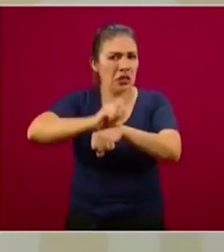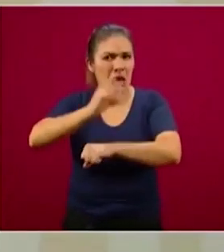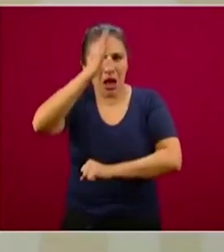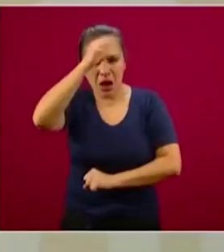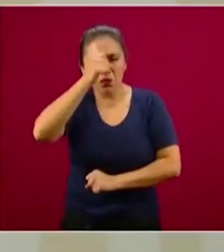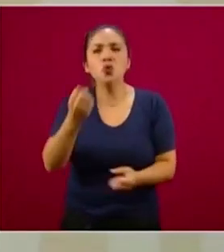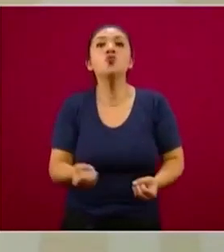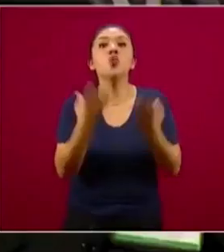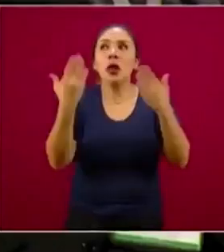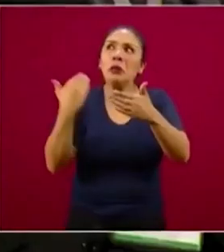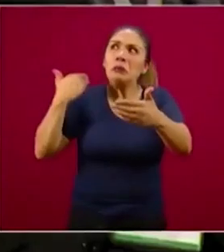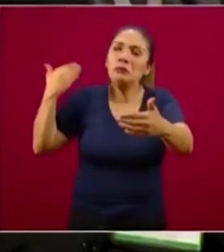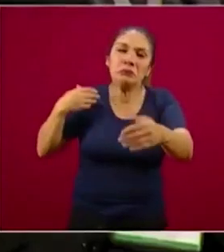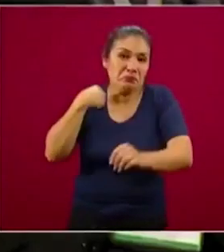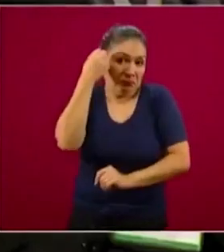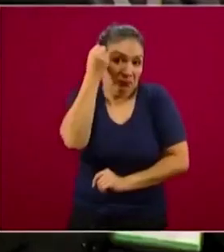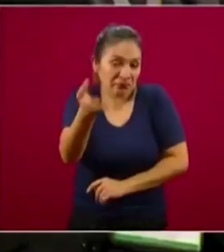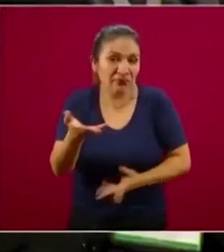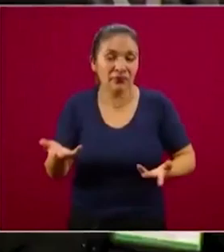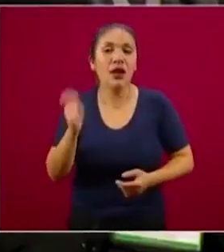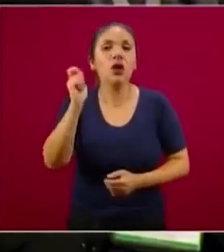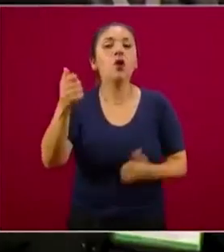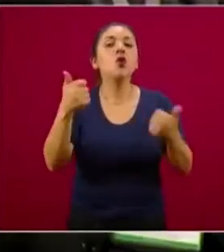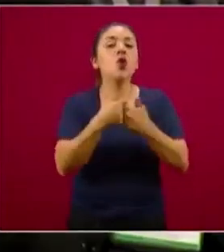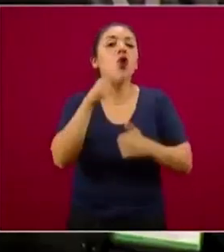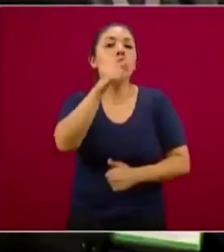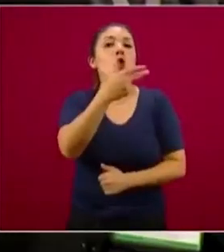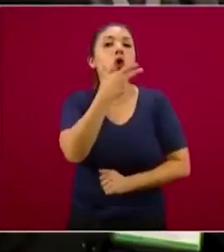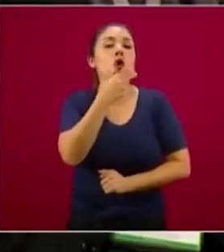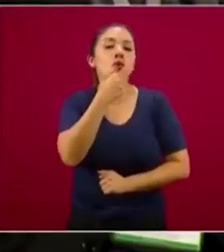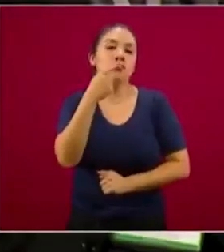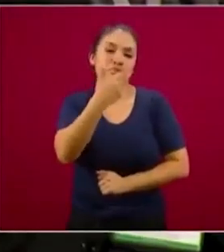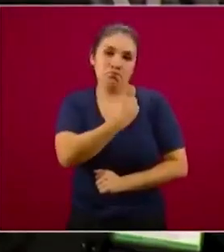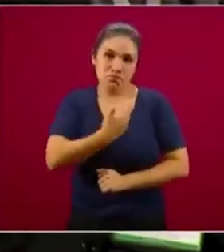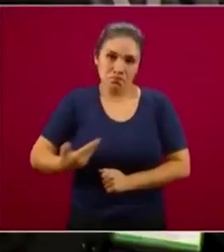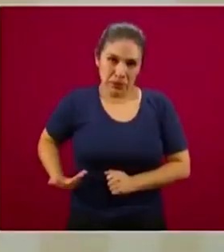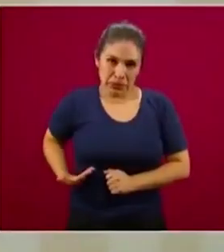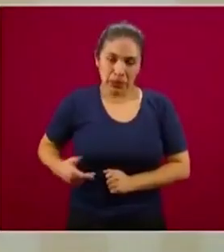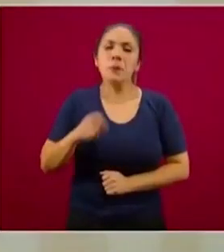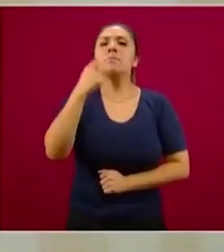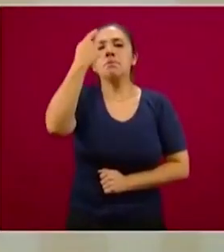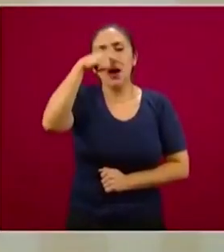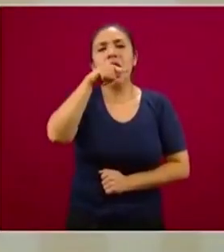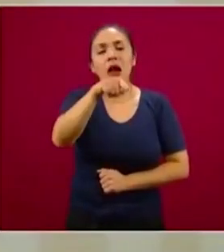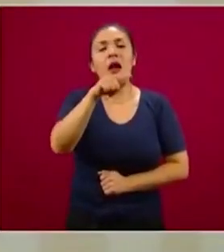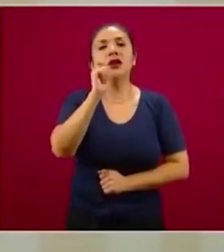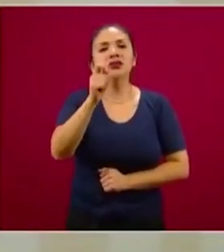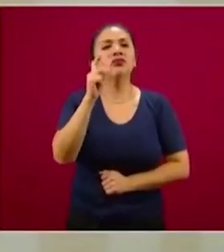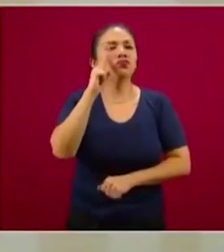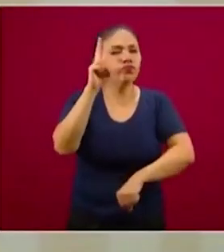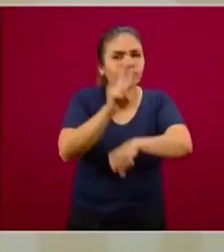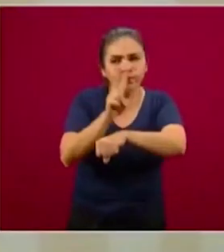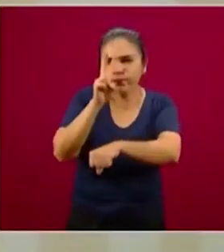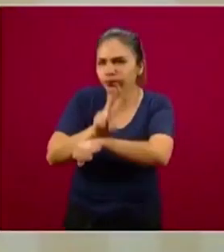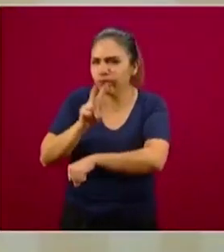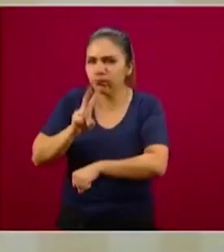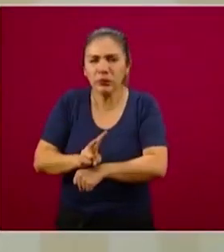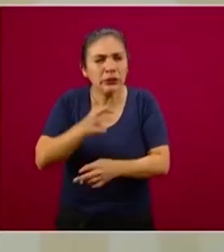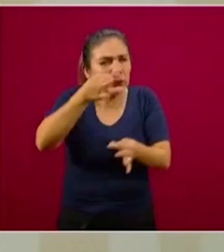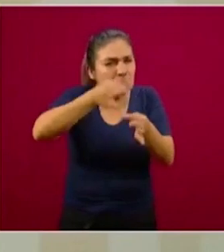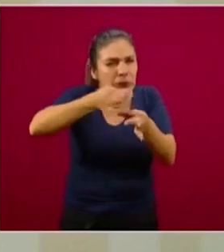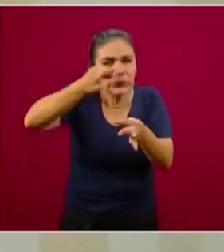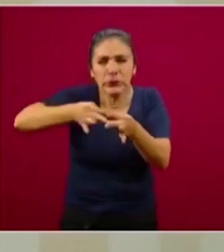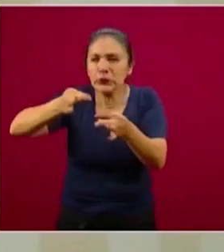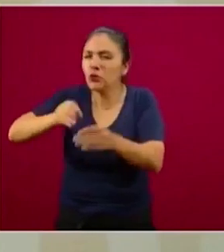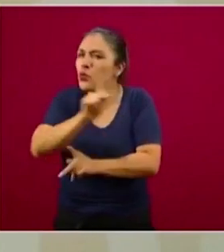pierdo la cuenta de cuántas son, que es con el señor presidente. Y es precisamente, él le da un seguimiento directo y puntual